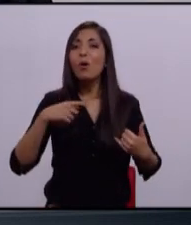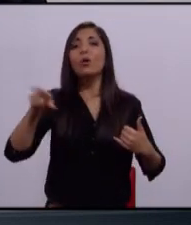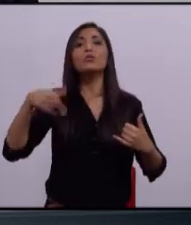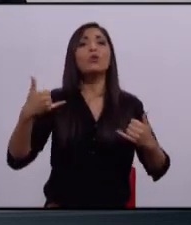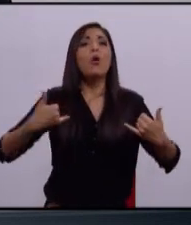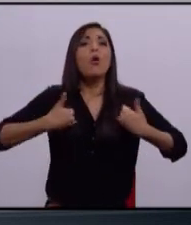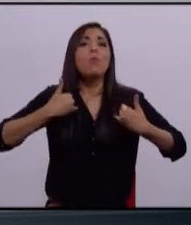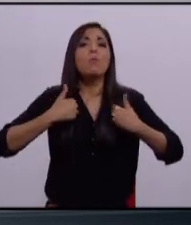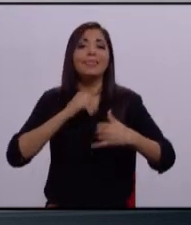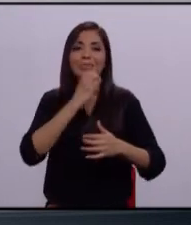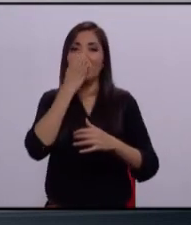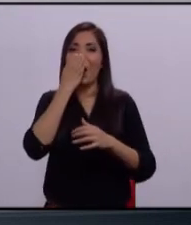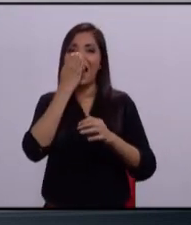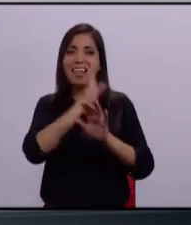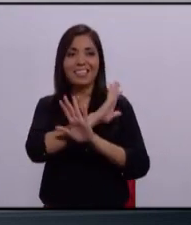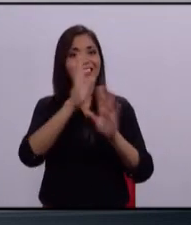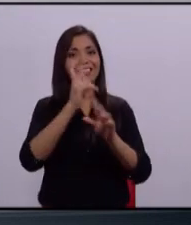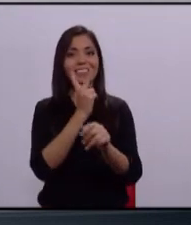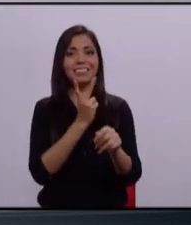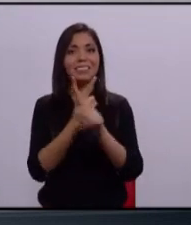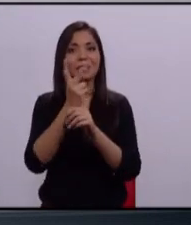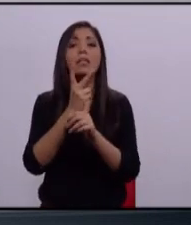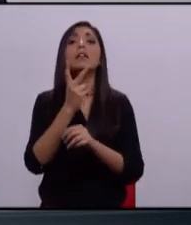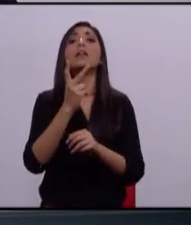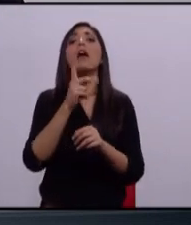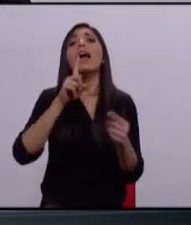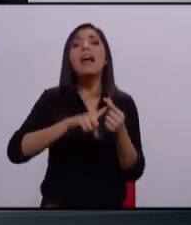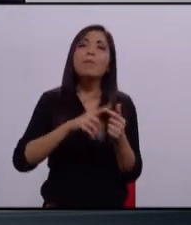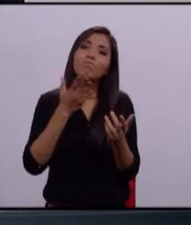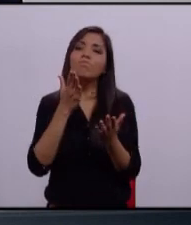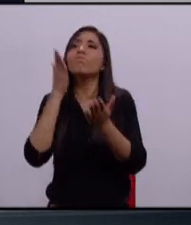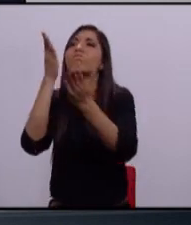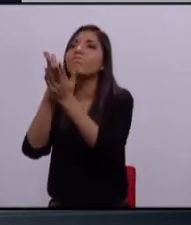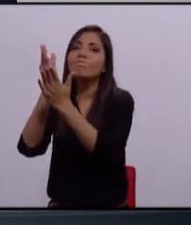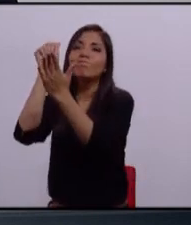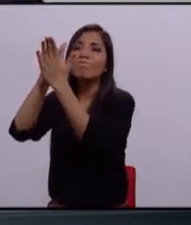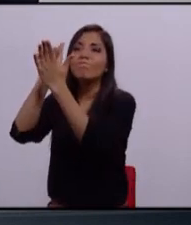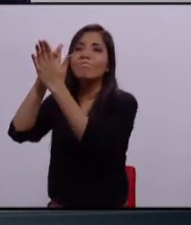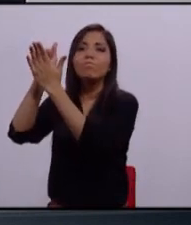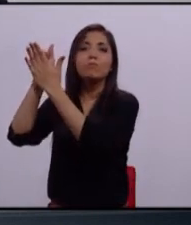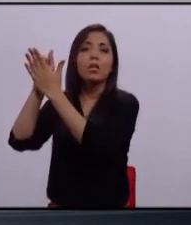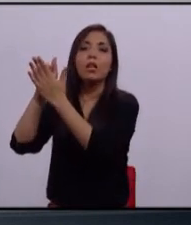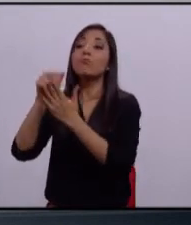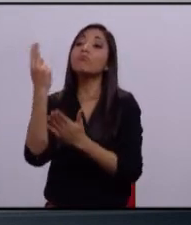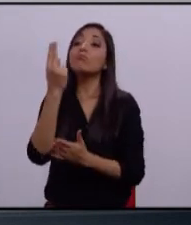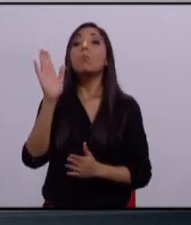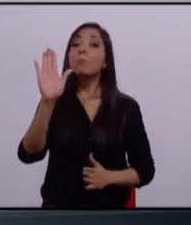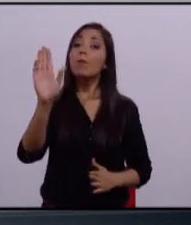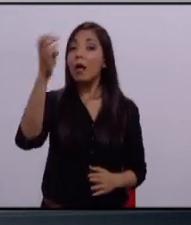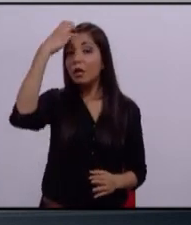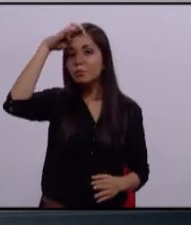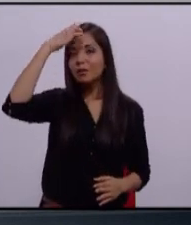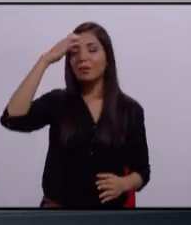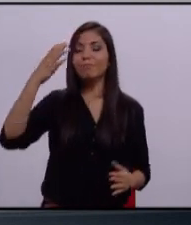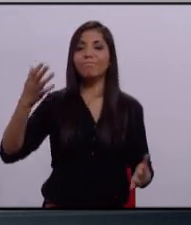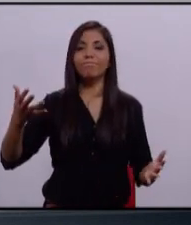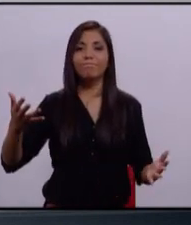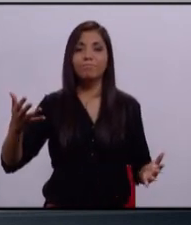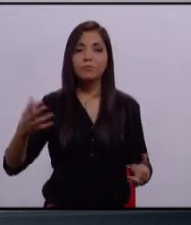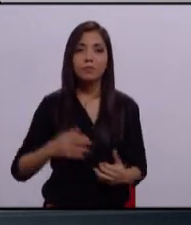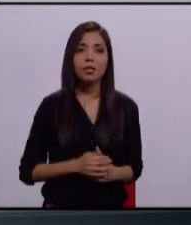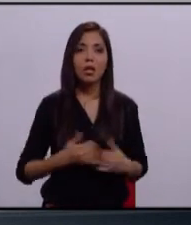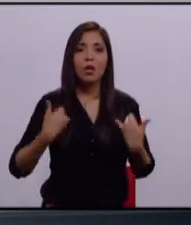escuelas, que a la hora que tocan la puerta para buscar un empleo no lo encuentran, les piden experiencia y además,